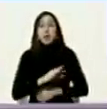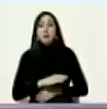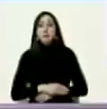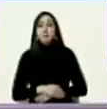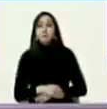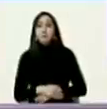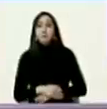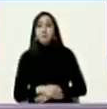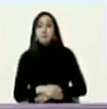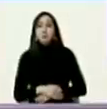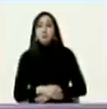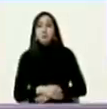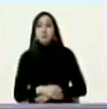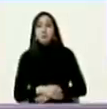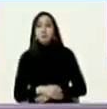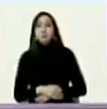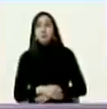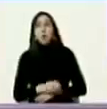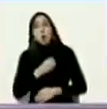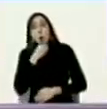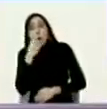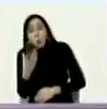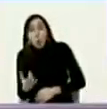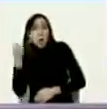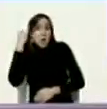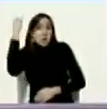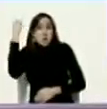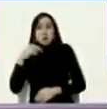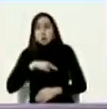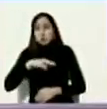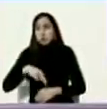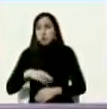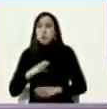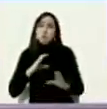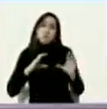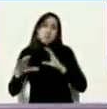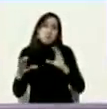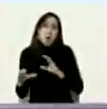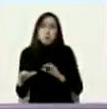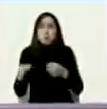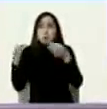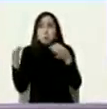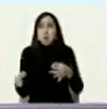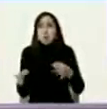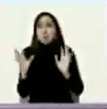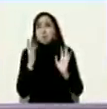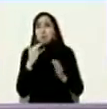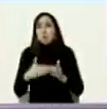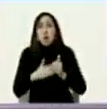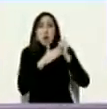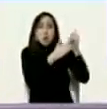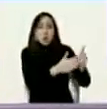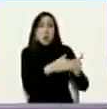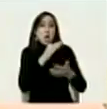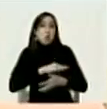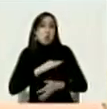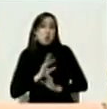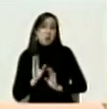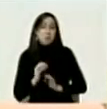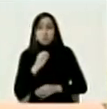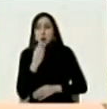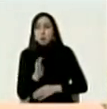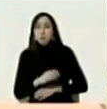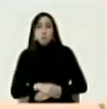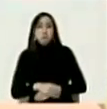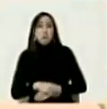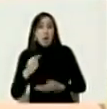no es mala idea señor canciller que emitamos comunicados oficial cada vez que matan a un líder social a un guerrillero que ha